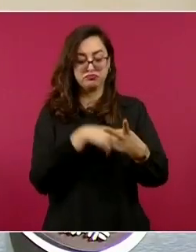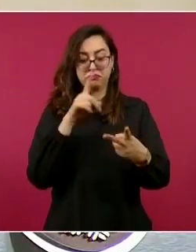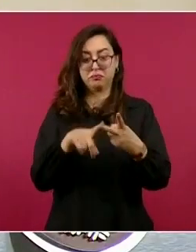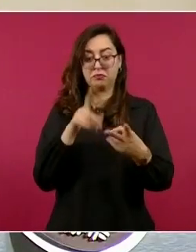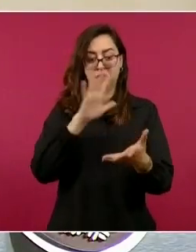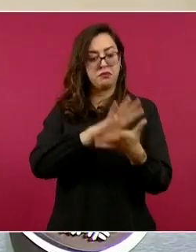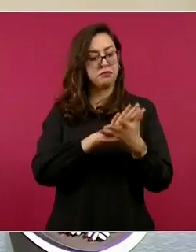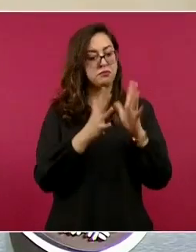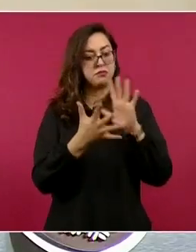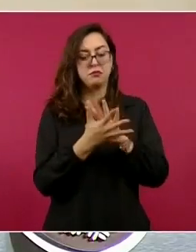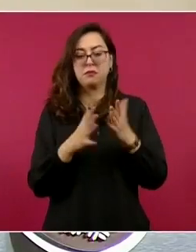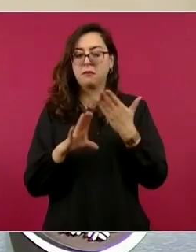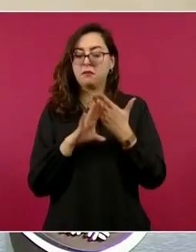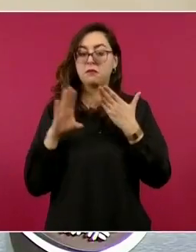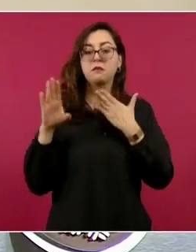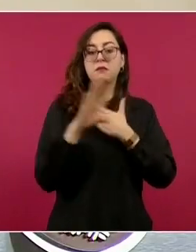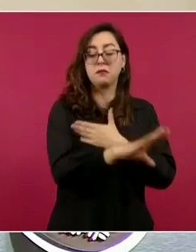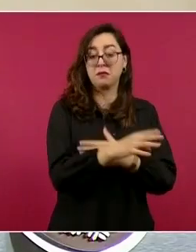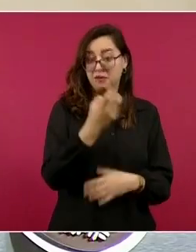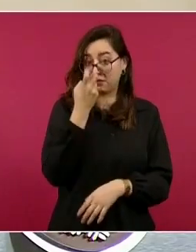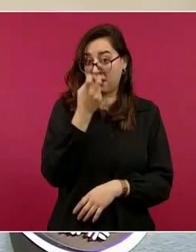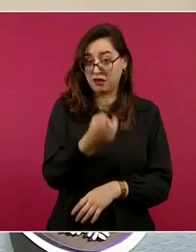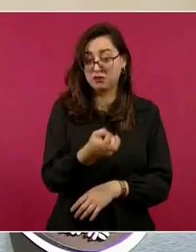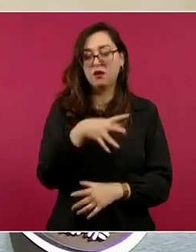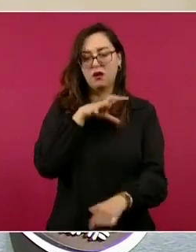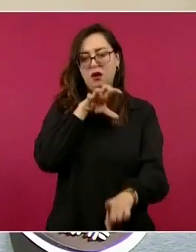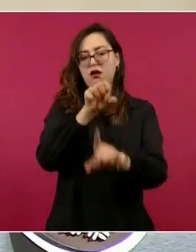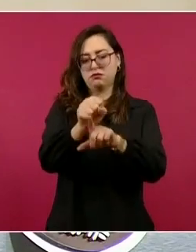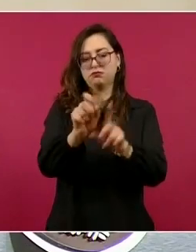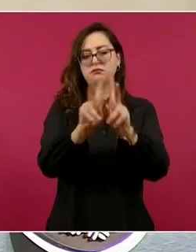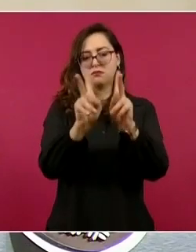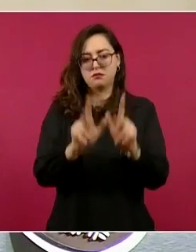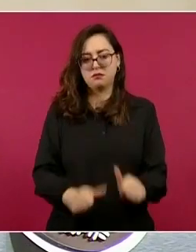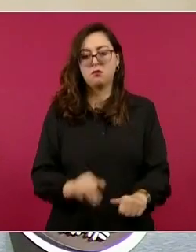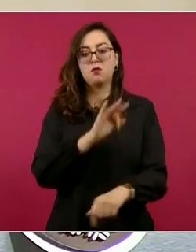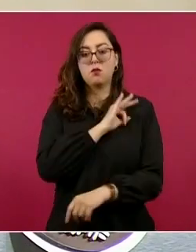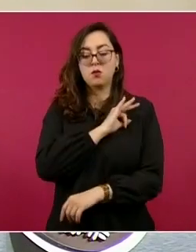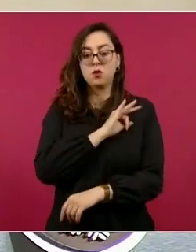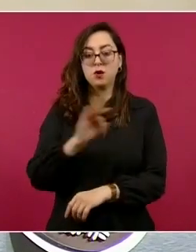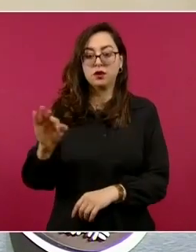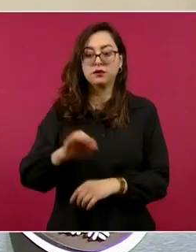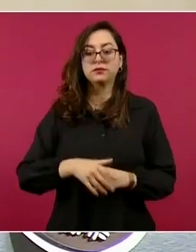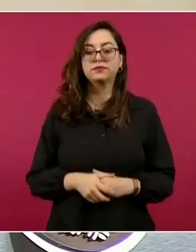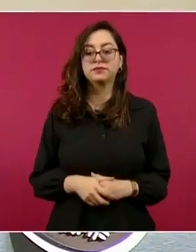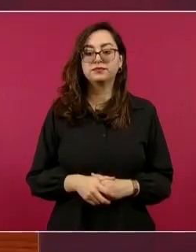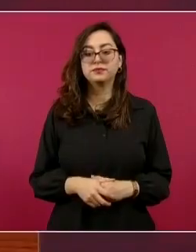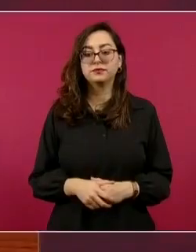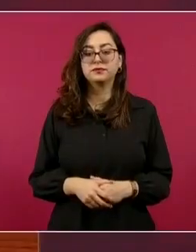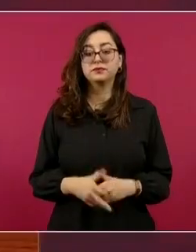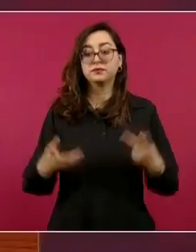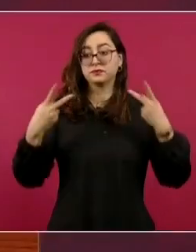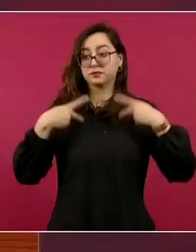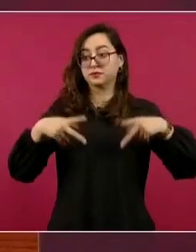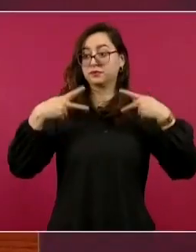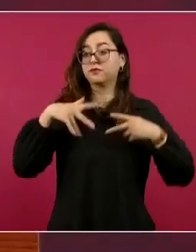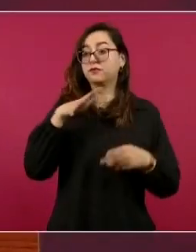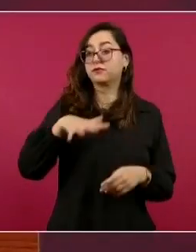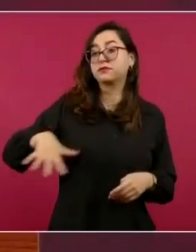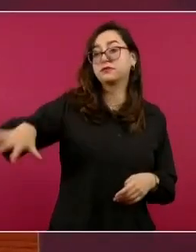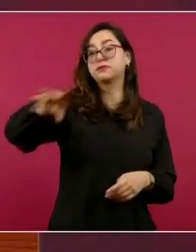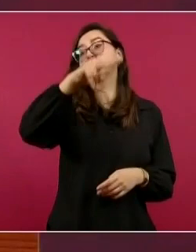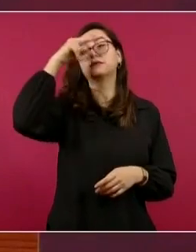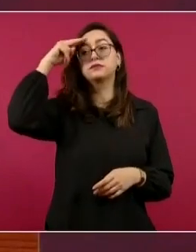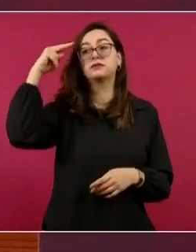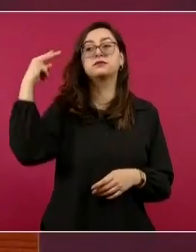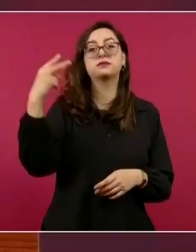alcanzar la paz. Decirle al pueblo de México y de manera muy especial a los habitantes de Sinaloa que